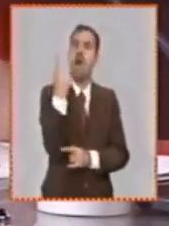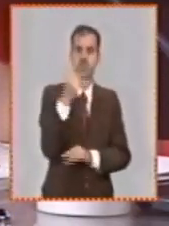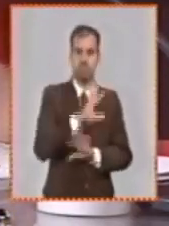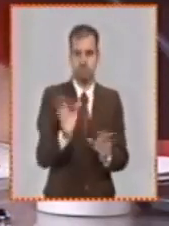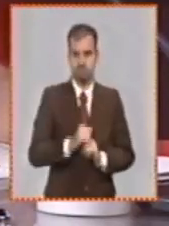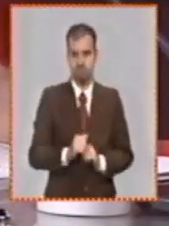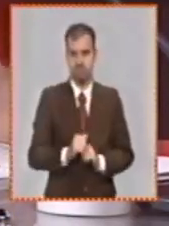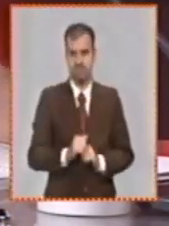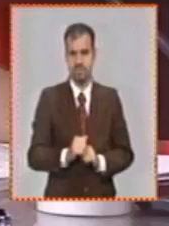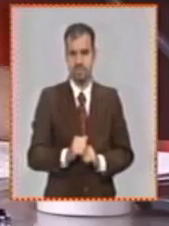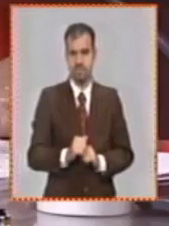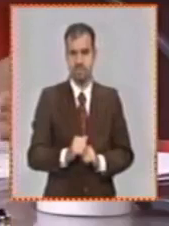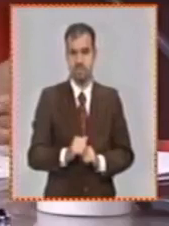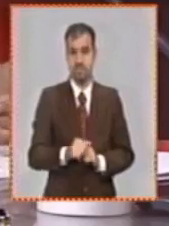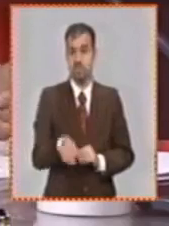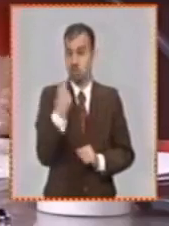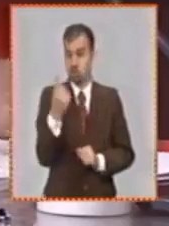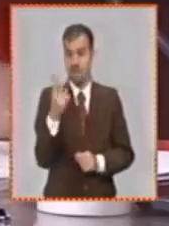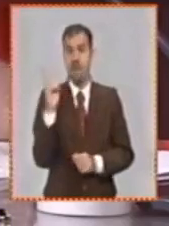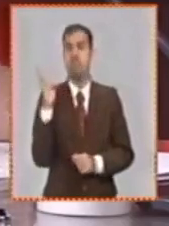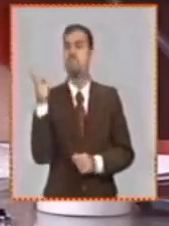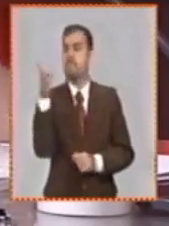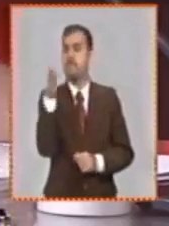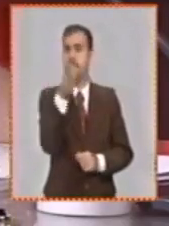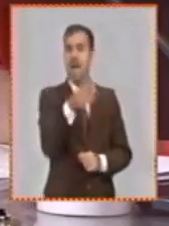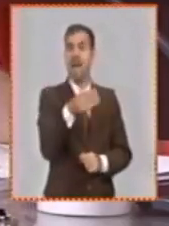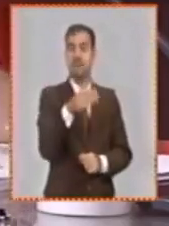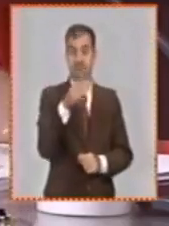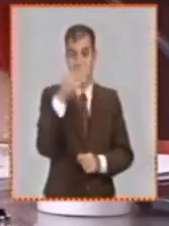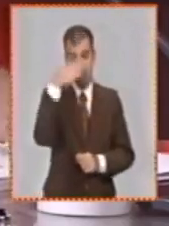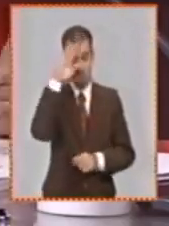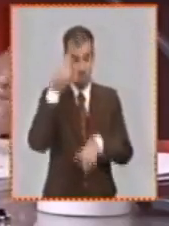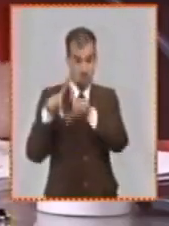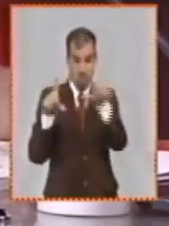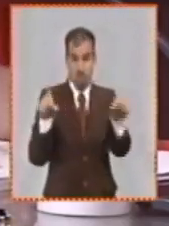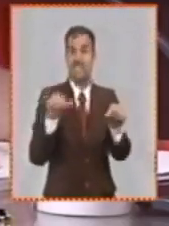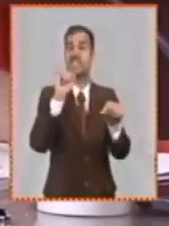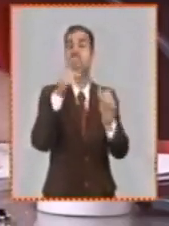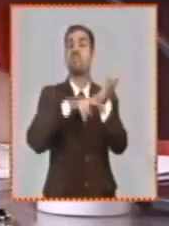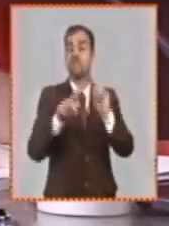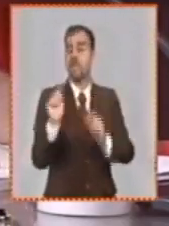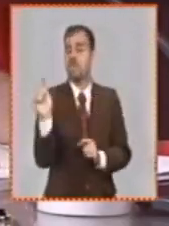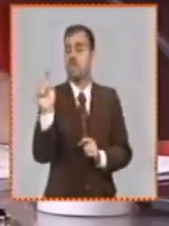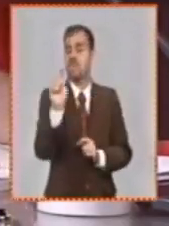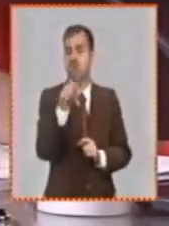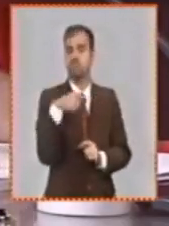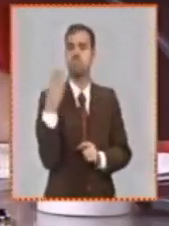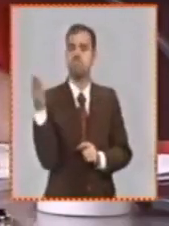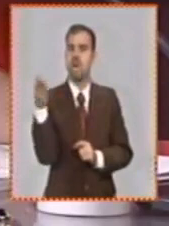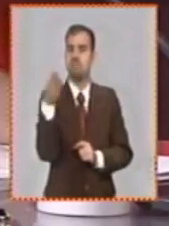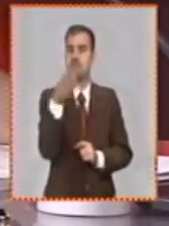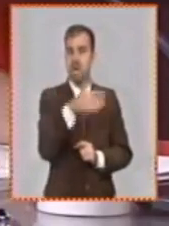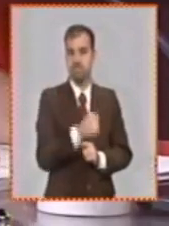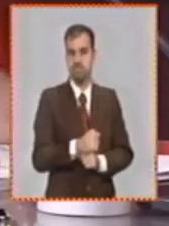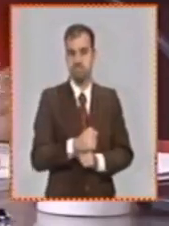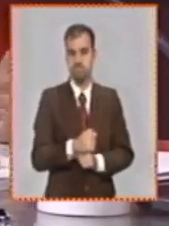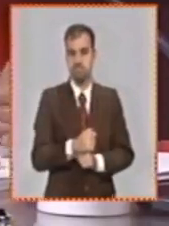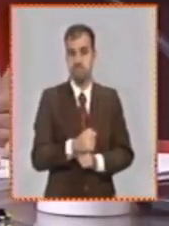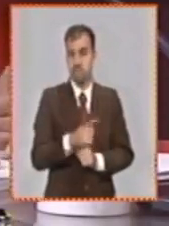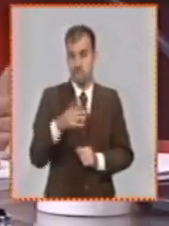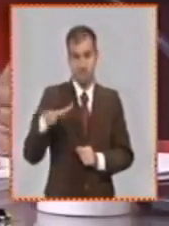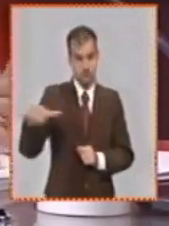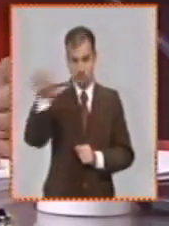se han visitado seis provincias del país y se ha podido corroborar que no en todas las administraciones se está